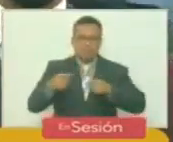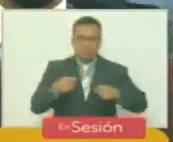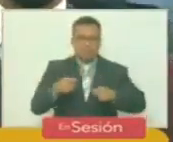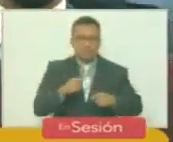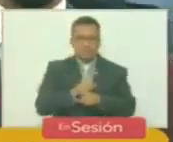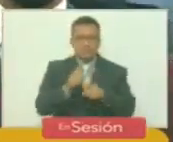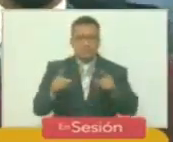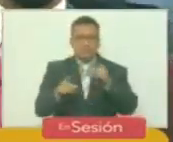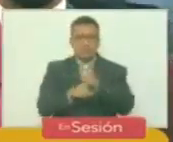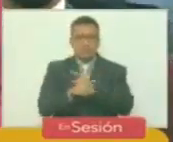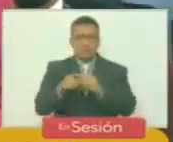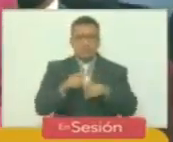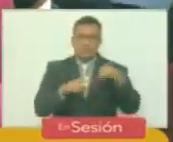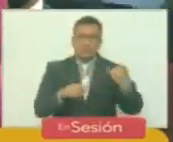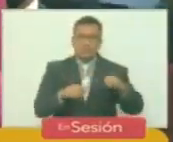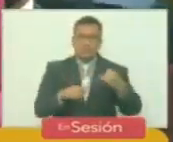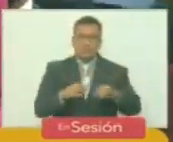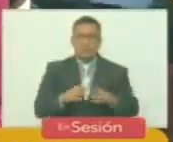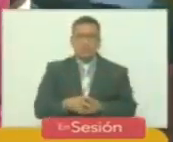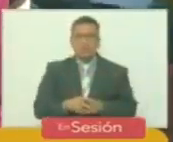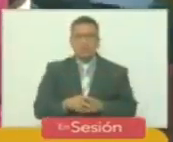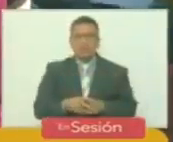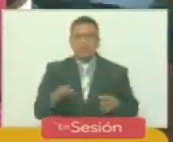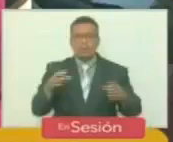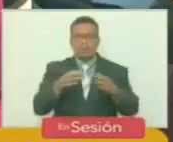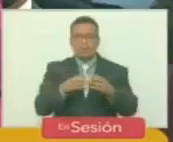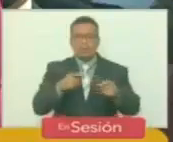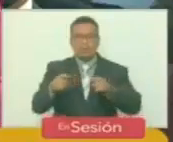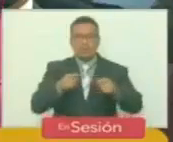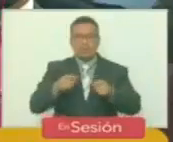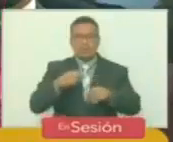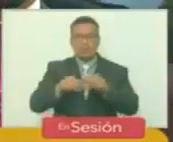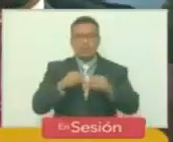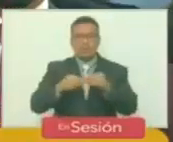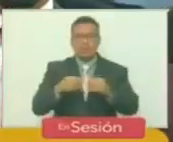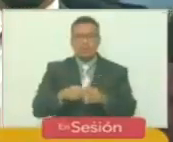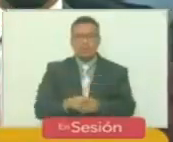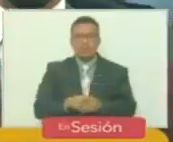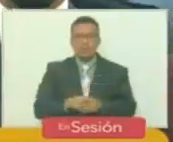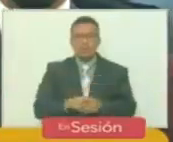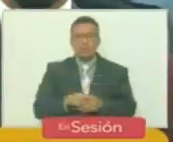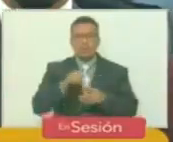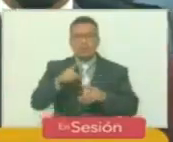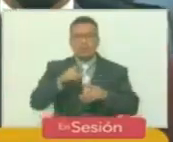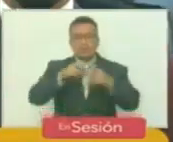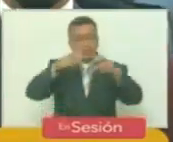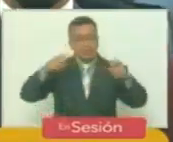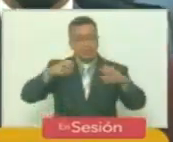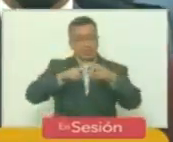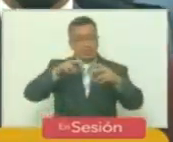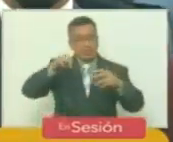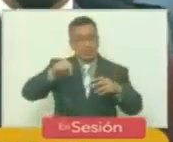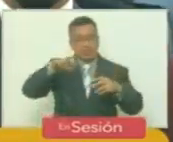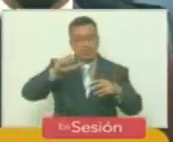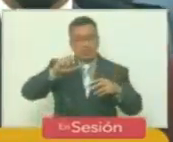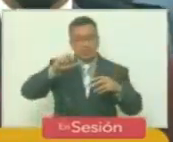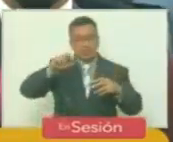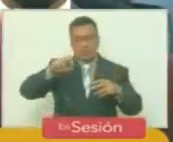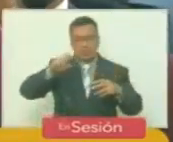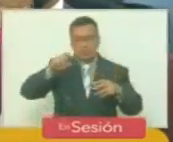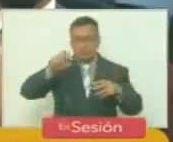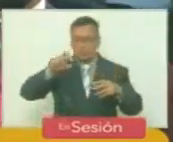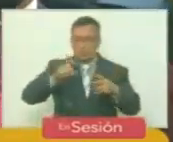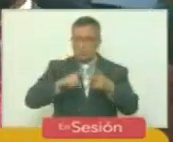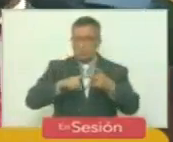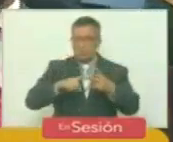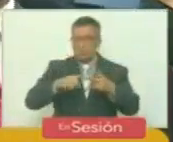de izquierda, a los movimientos que se enmarcaban en la teoría marxista-leninista, y que